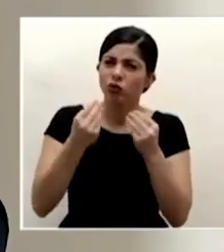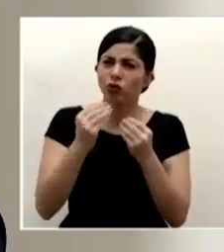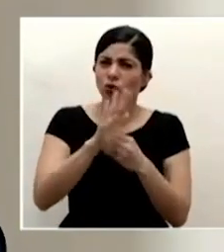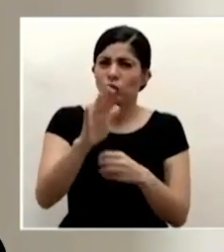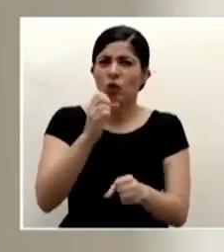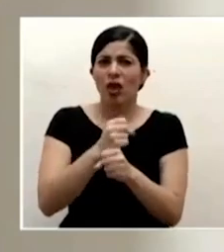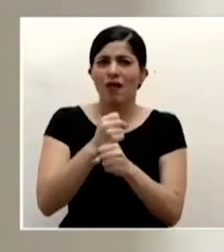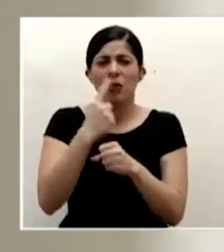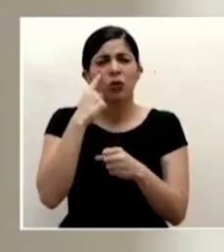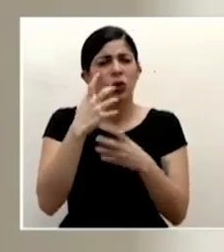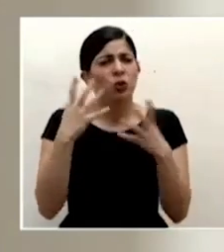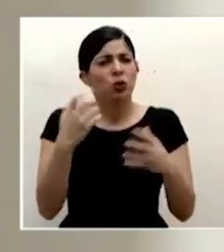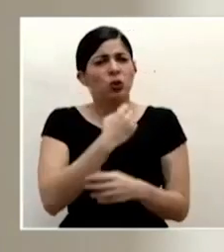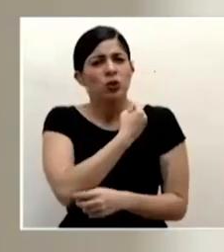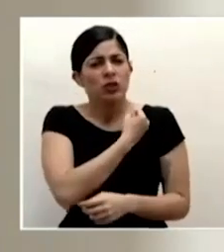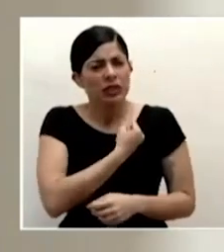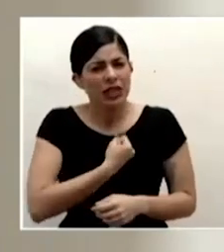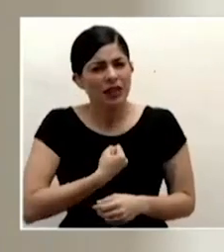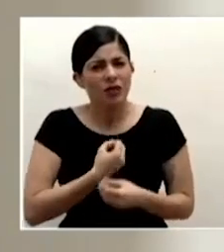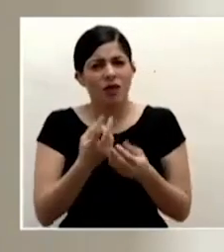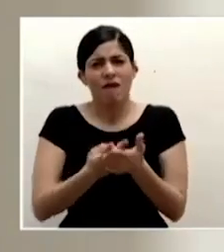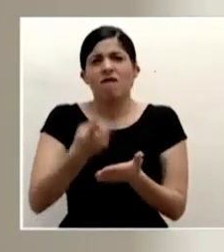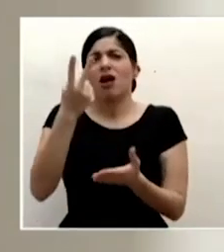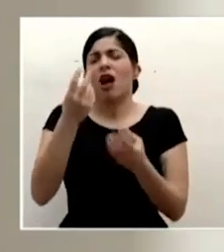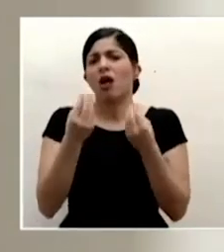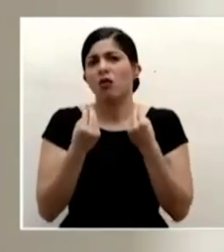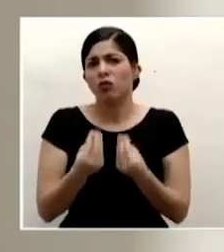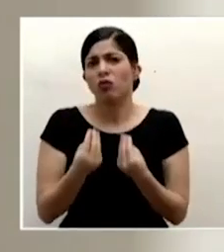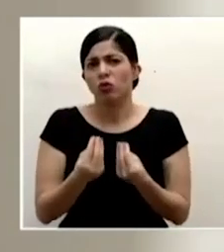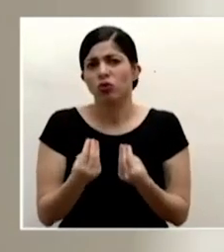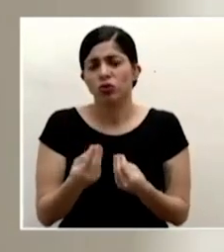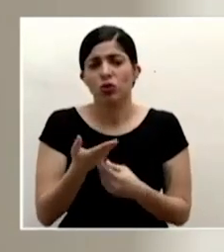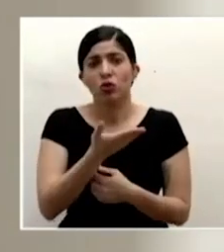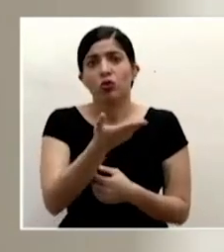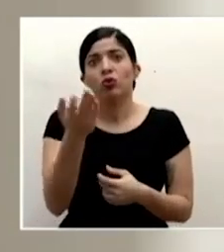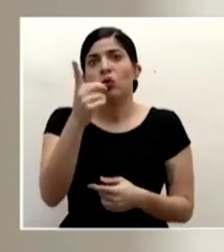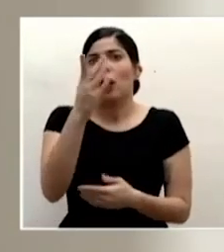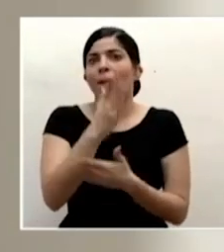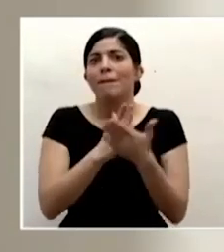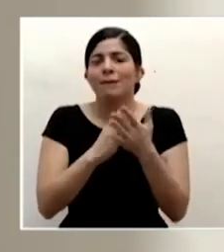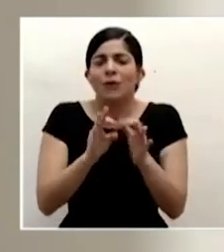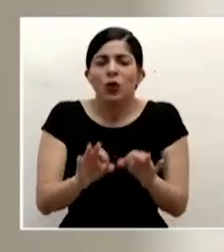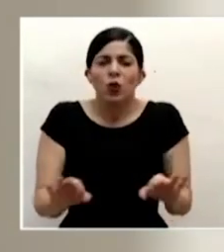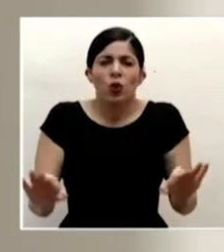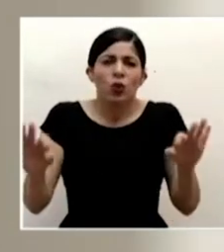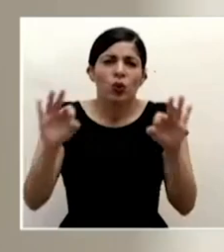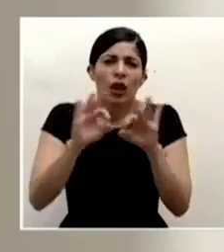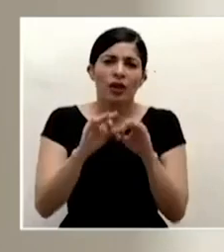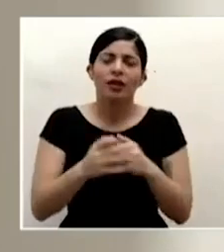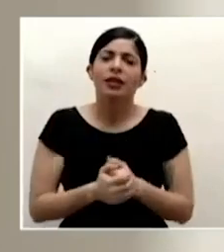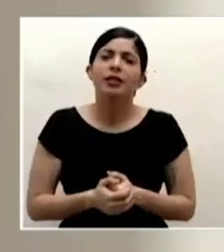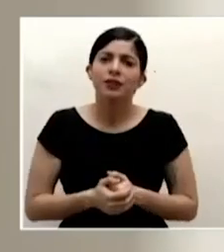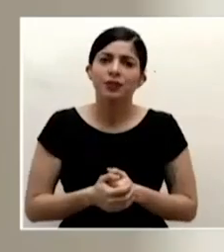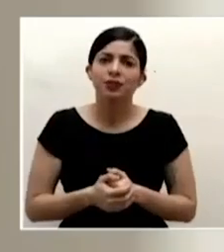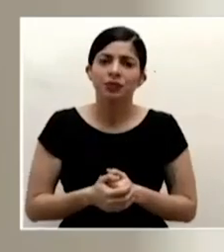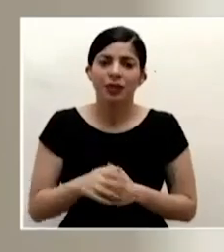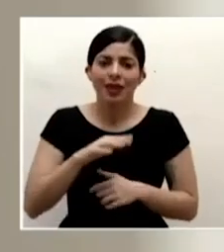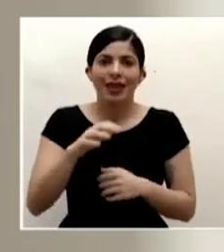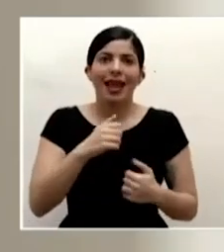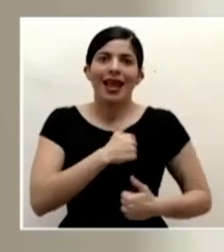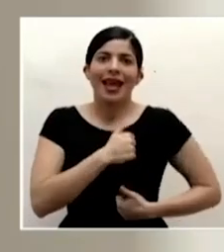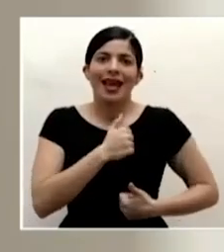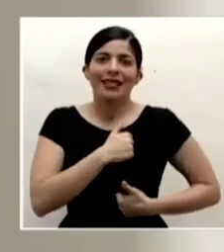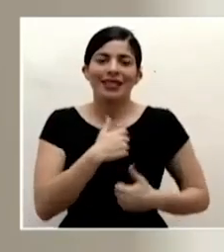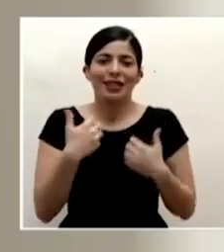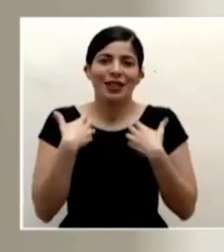sacrificio es de mucho valor y son un componente importantísimo de ese ejército en salud que tenemos